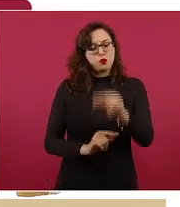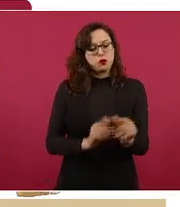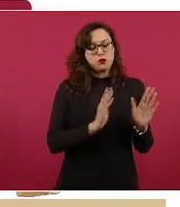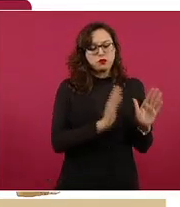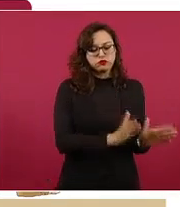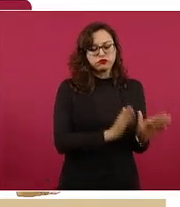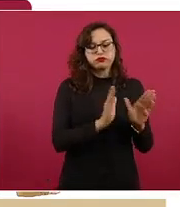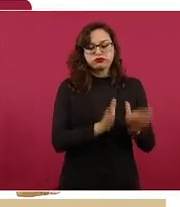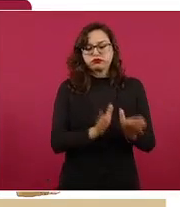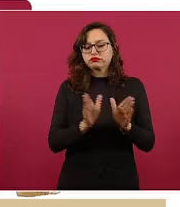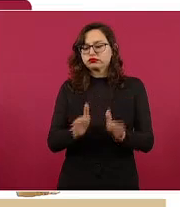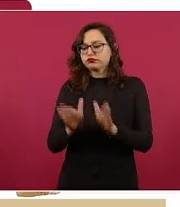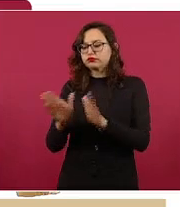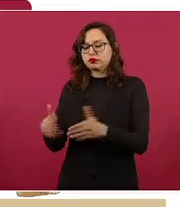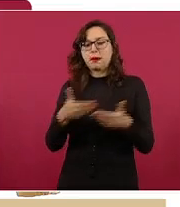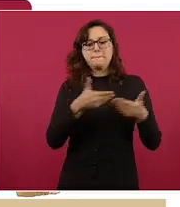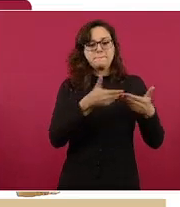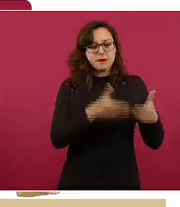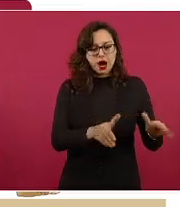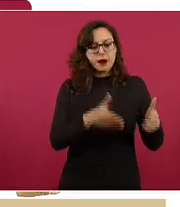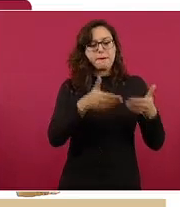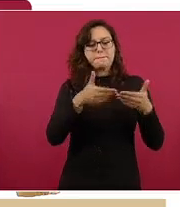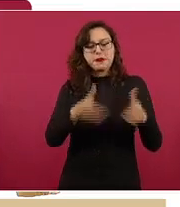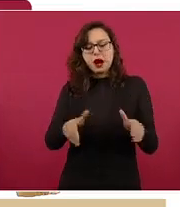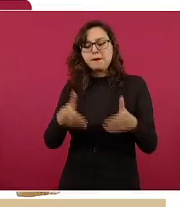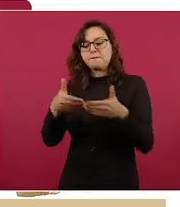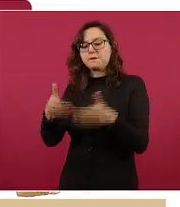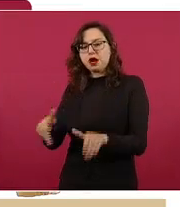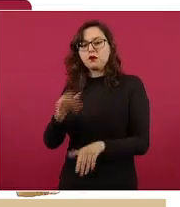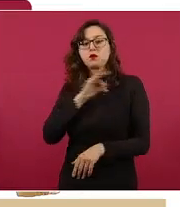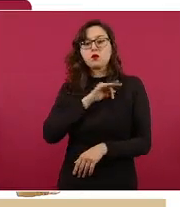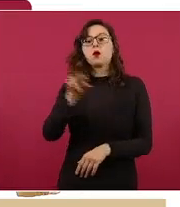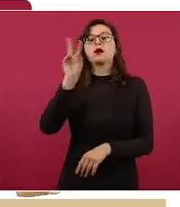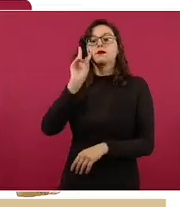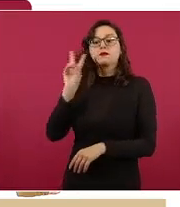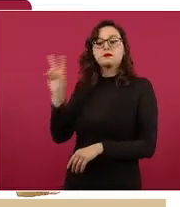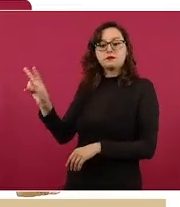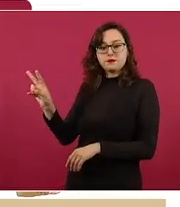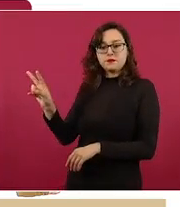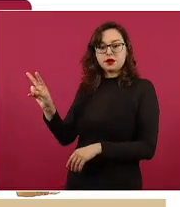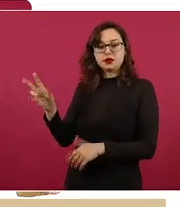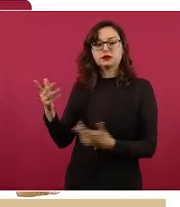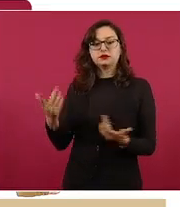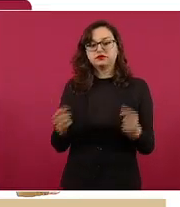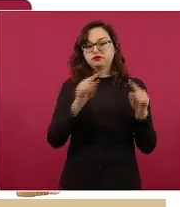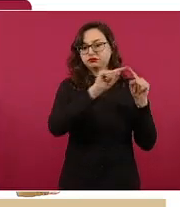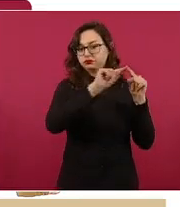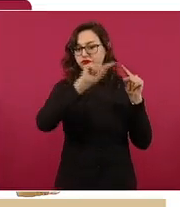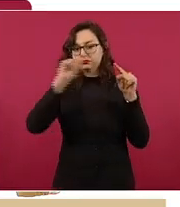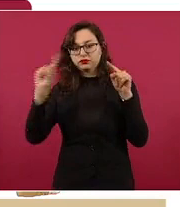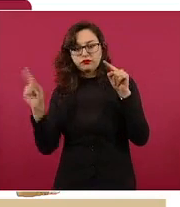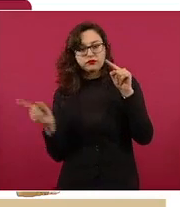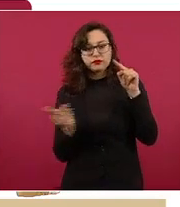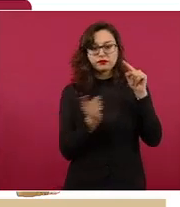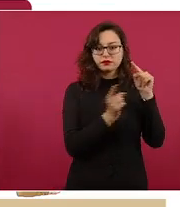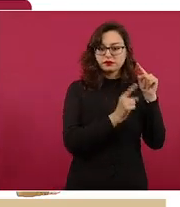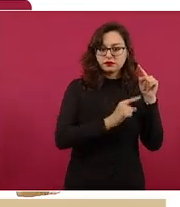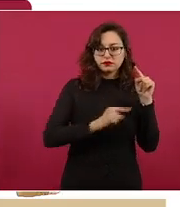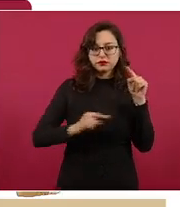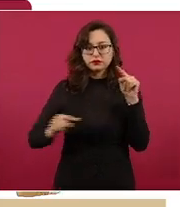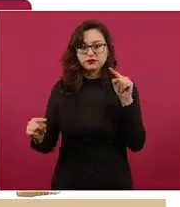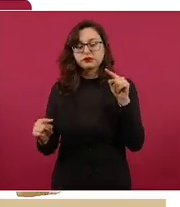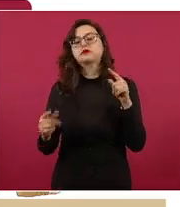distintos grupos de edad. Y pueden ver ustedes la secuencia guiada por esas flechas que es en el calendario, cómo fuimos